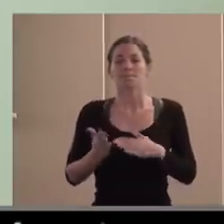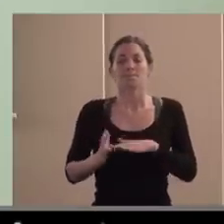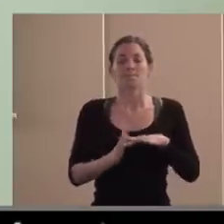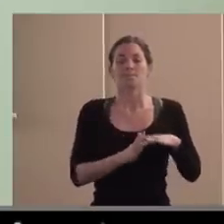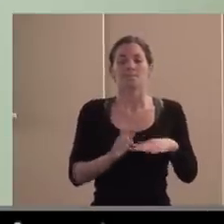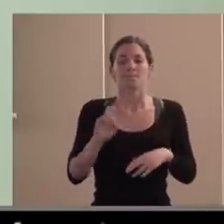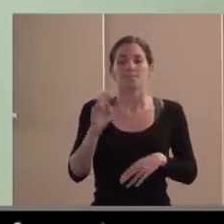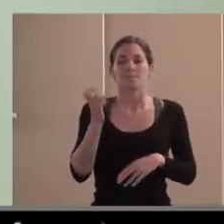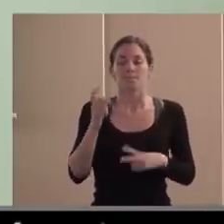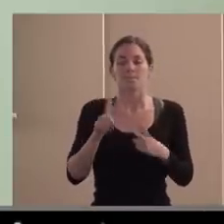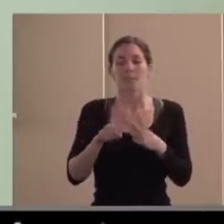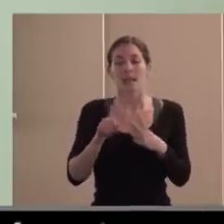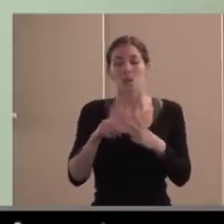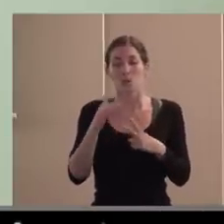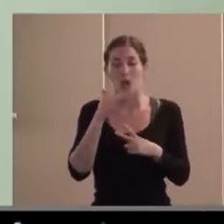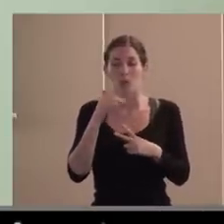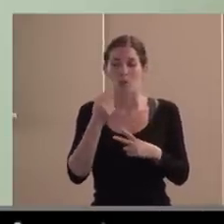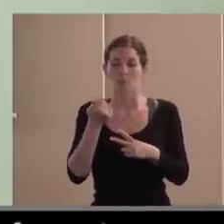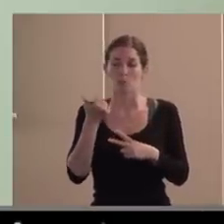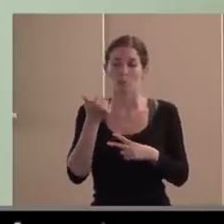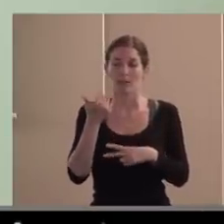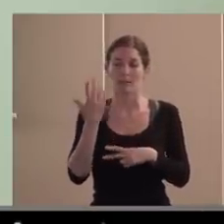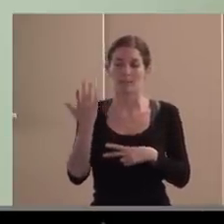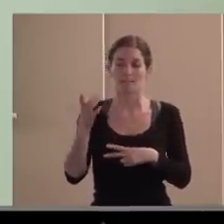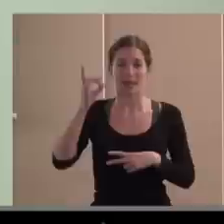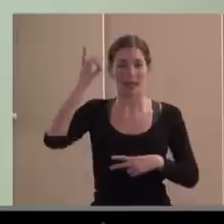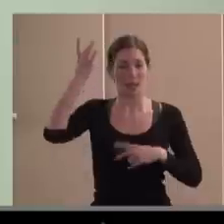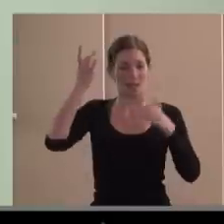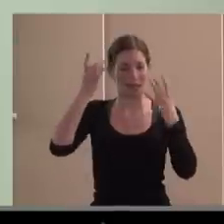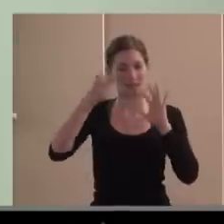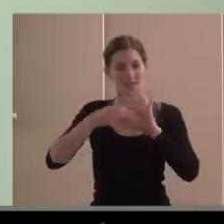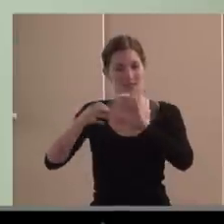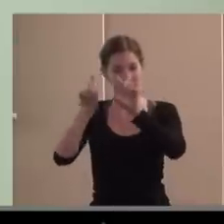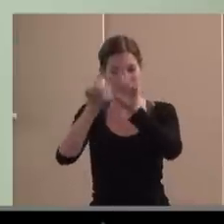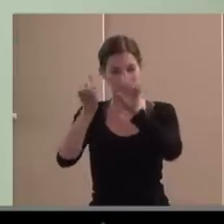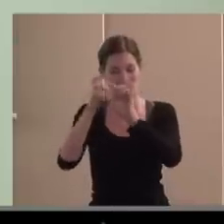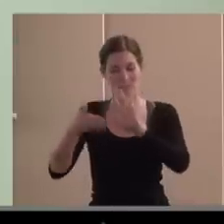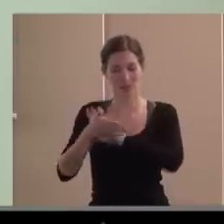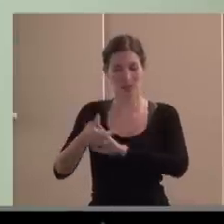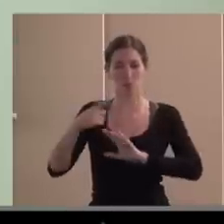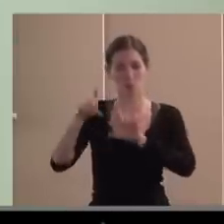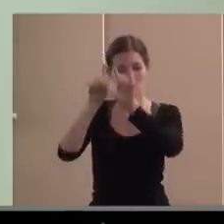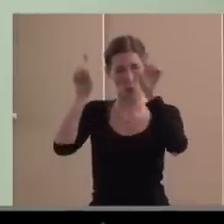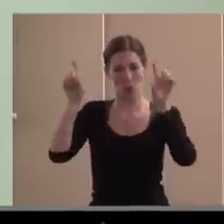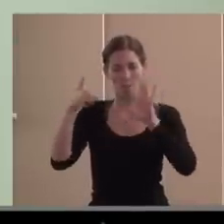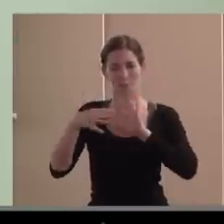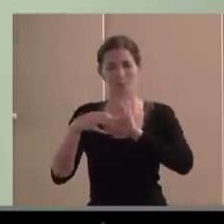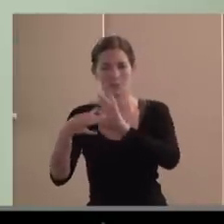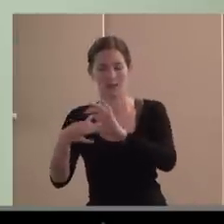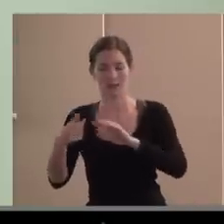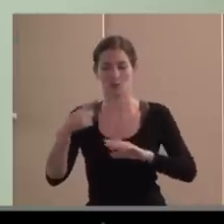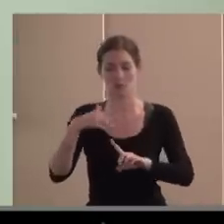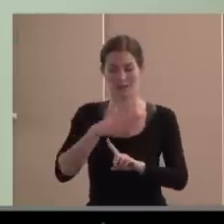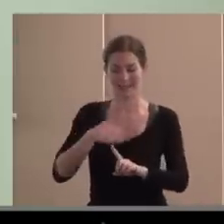emprendedora, que tiene que ver con el espíritu de empresa, con modificar el entorno a través de la actividad